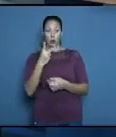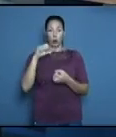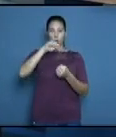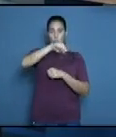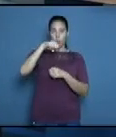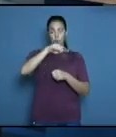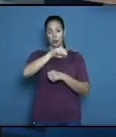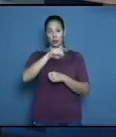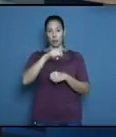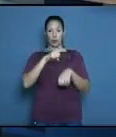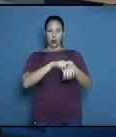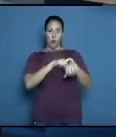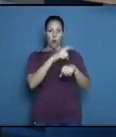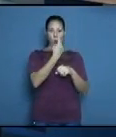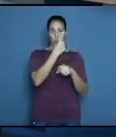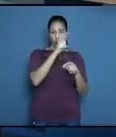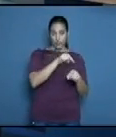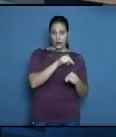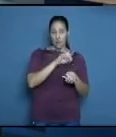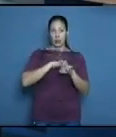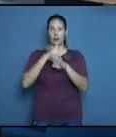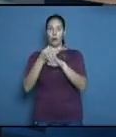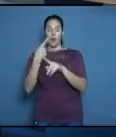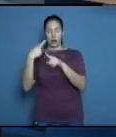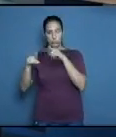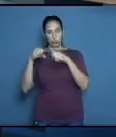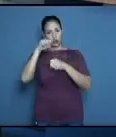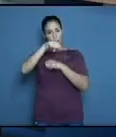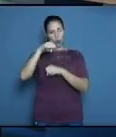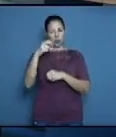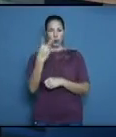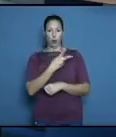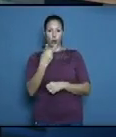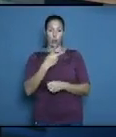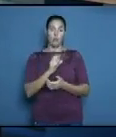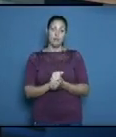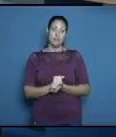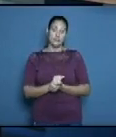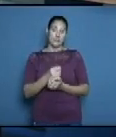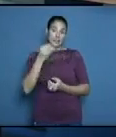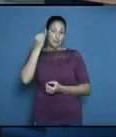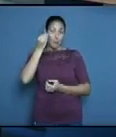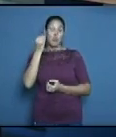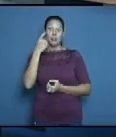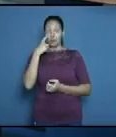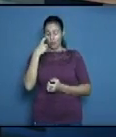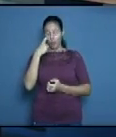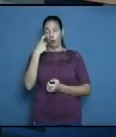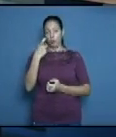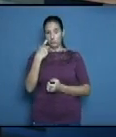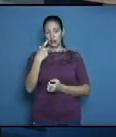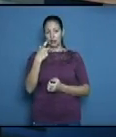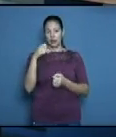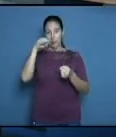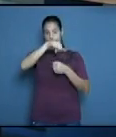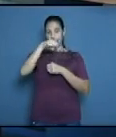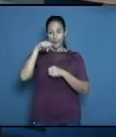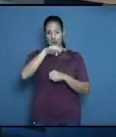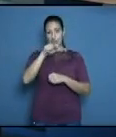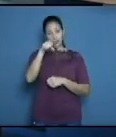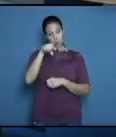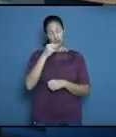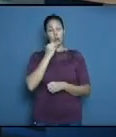y también la de Julio César la Cruz no debe dormir porque es una excelente opción recuerden que se están